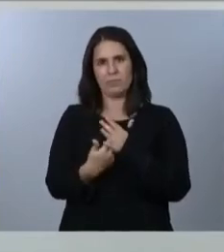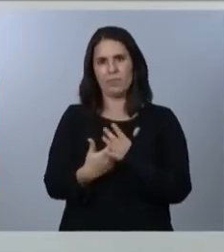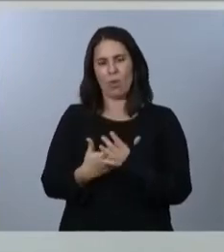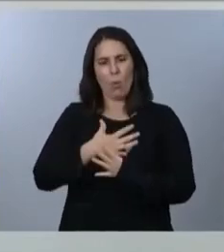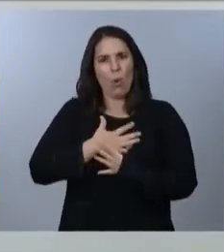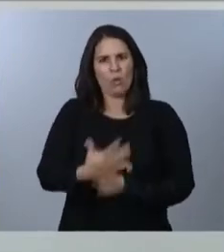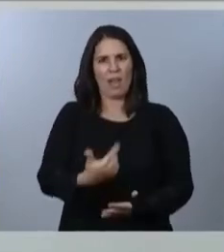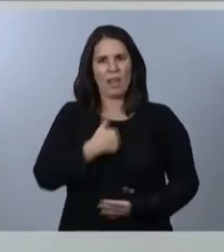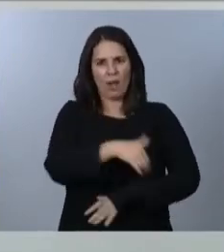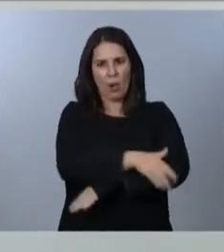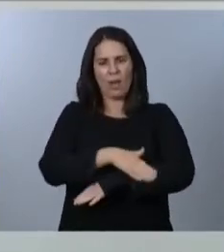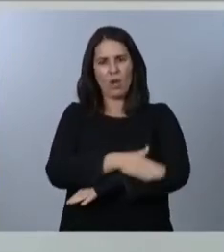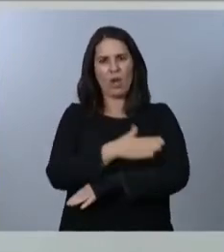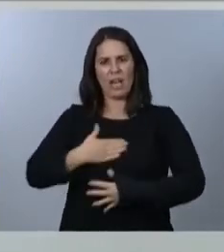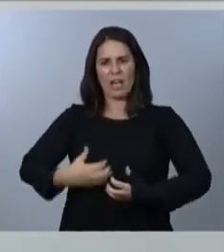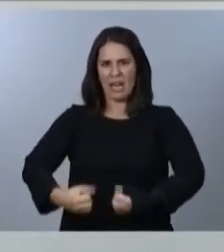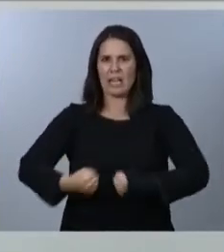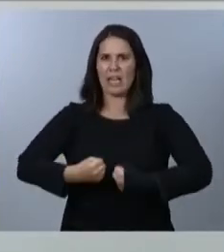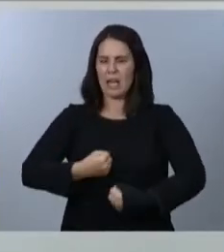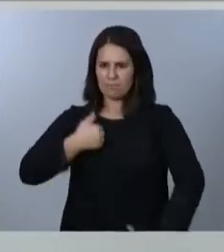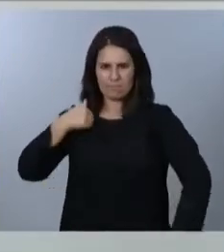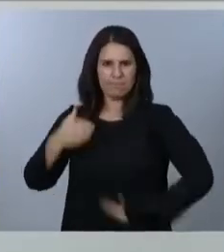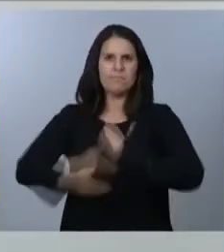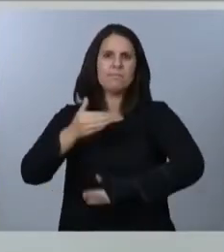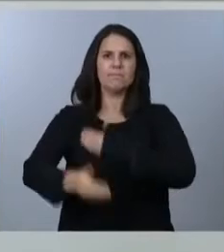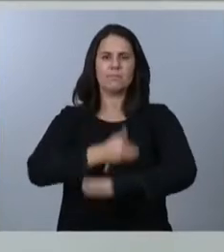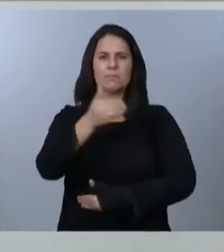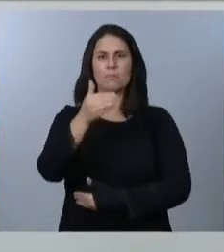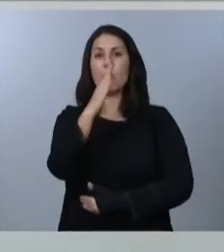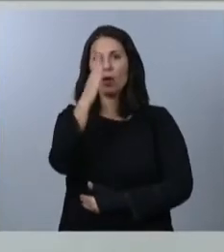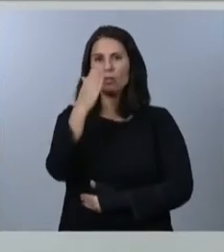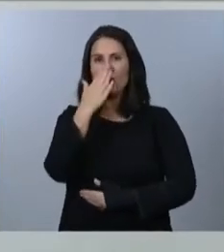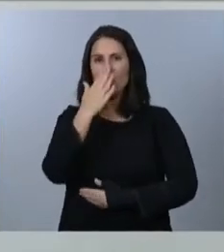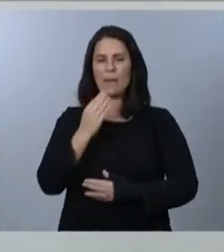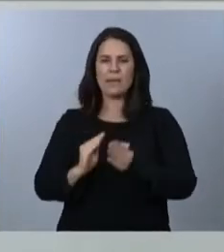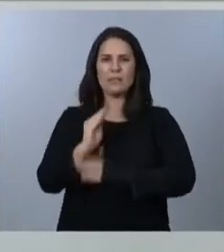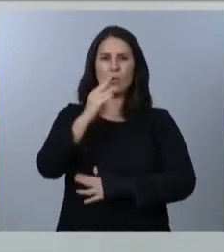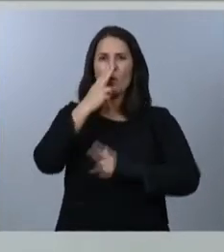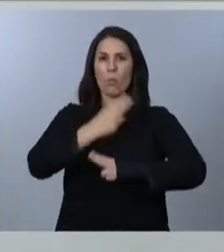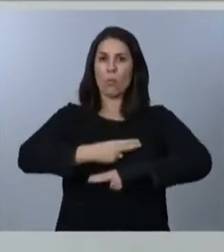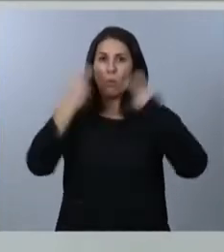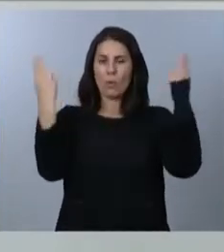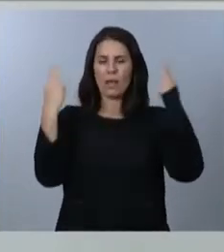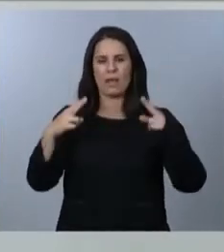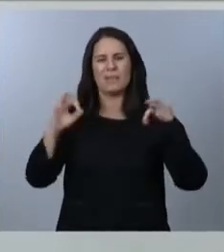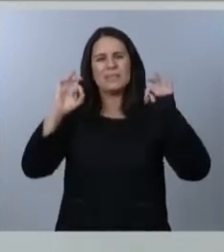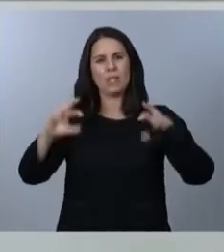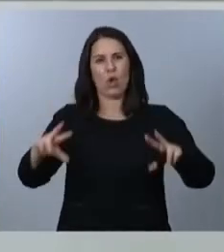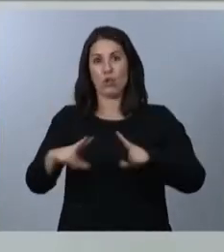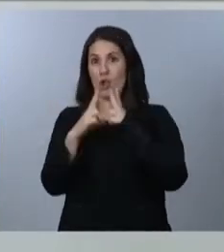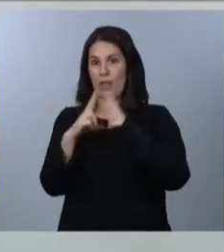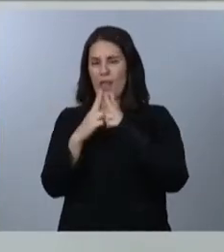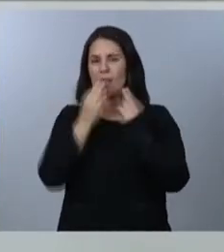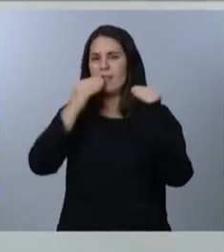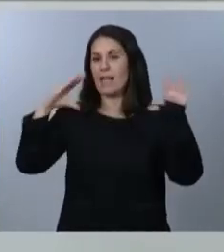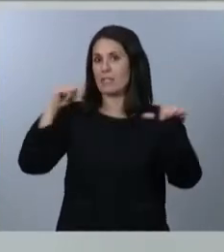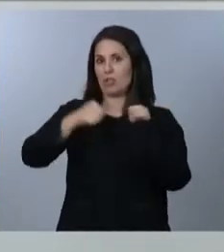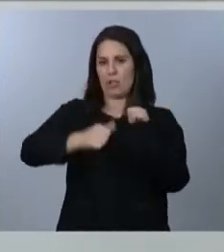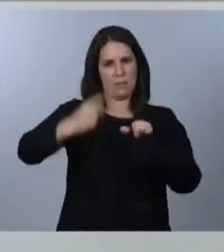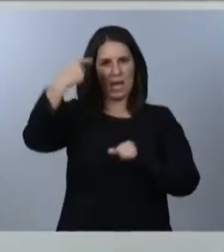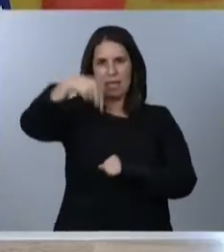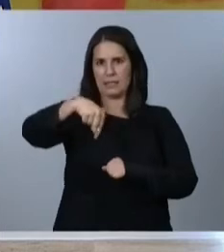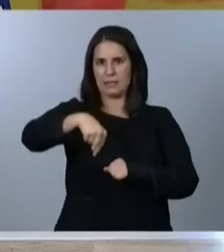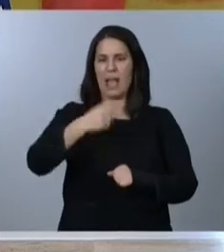con energía y, por eso, recogen la mayor inversión pública, en particular la inversión social de nuestra historia. Lo quiero decir en cifras.